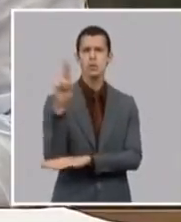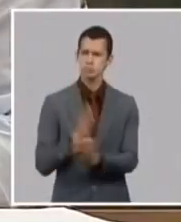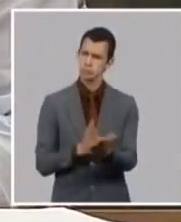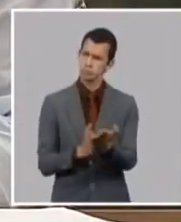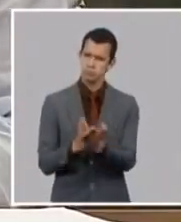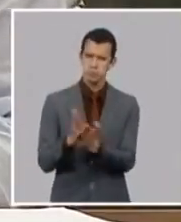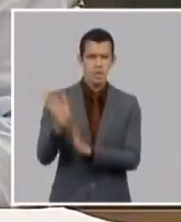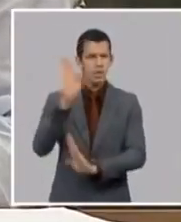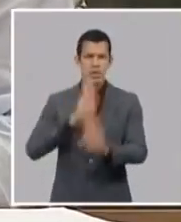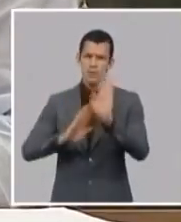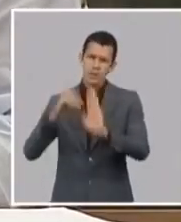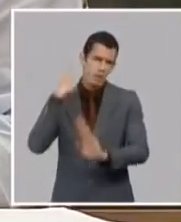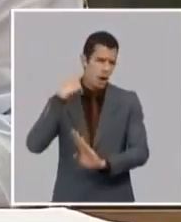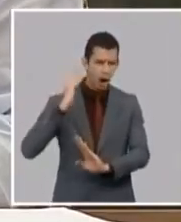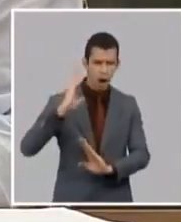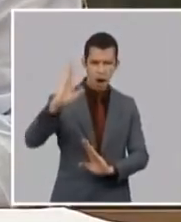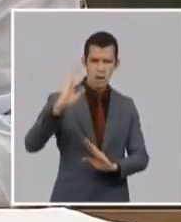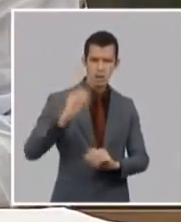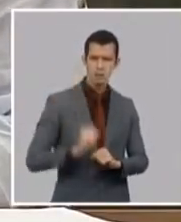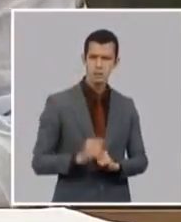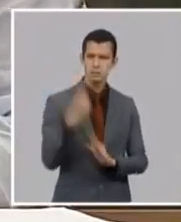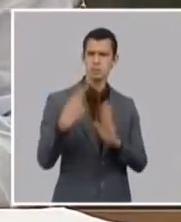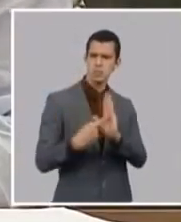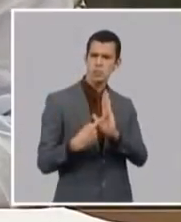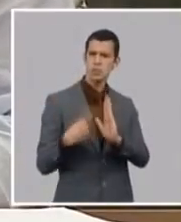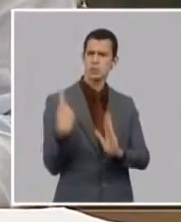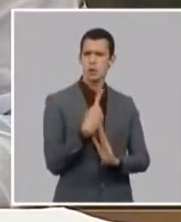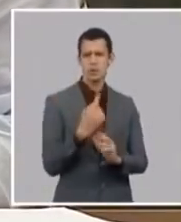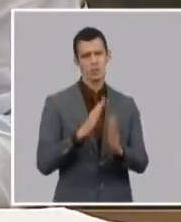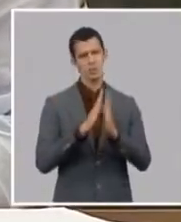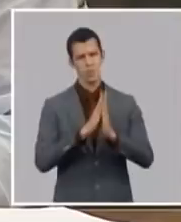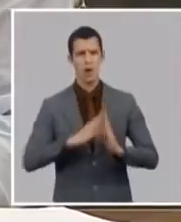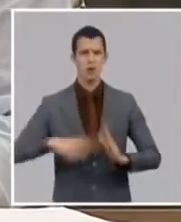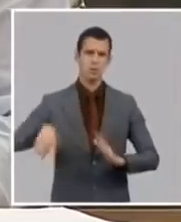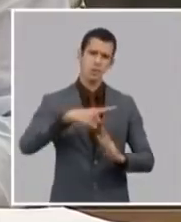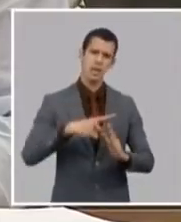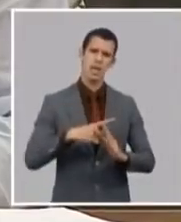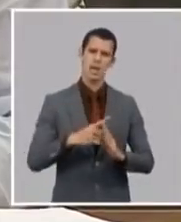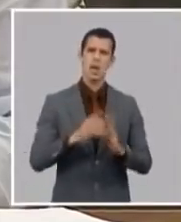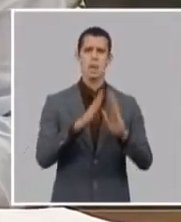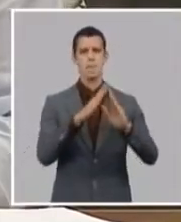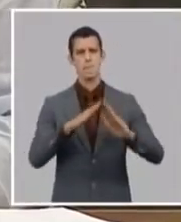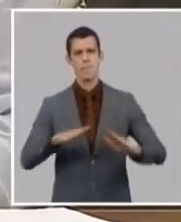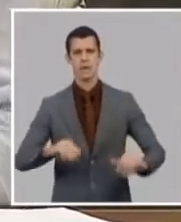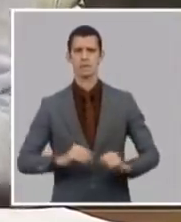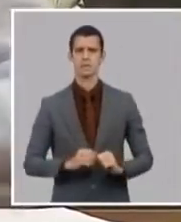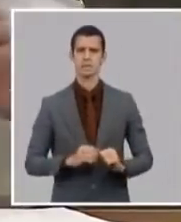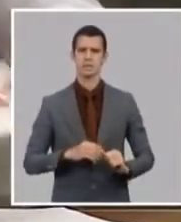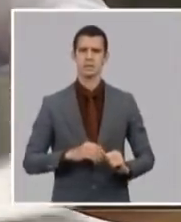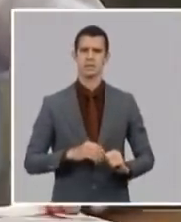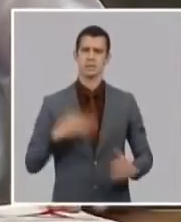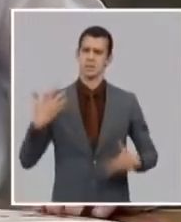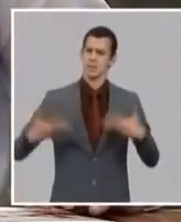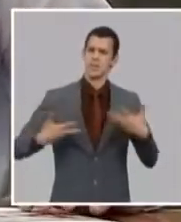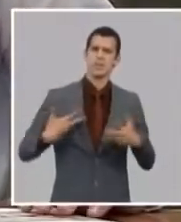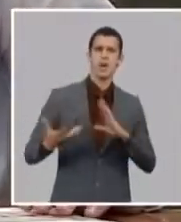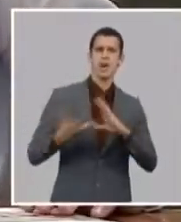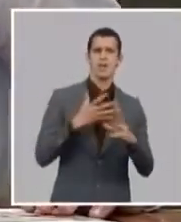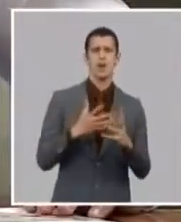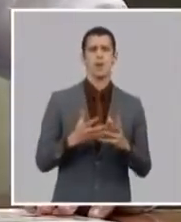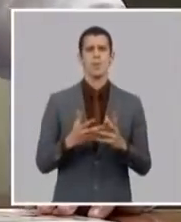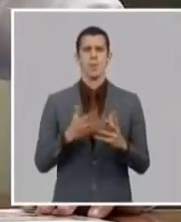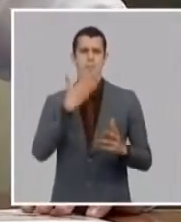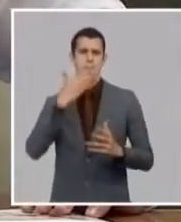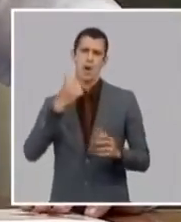a la responsabilidad social a la armonía a no dejar que el odio se apropie del alma cubana y que